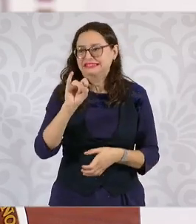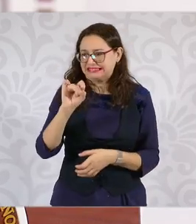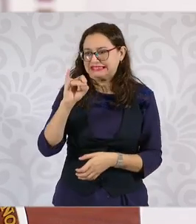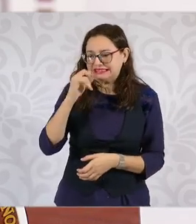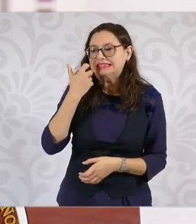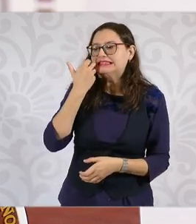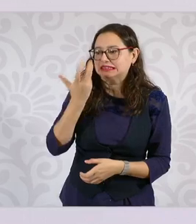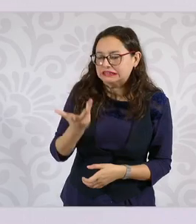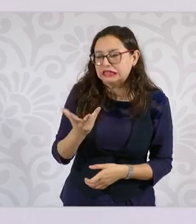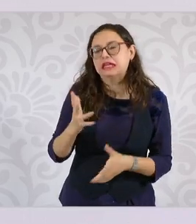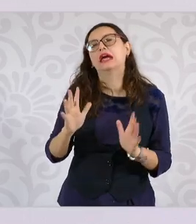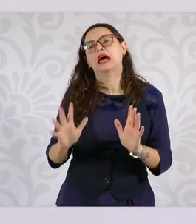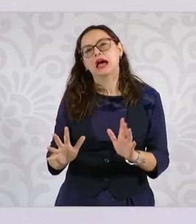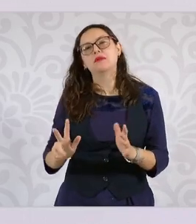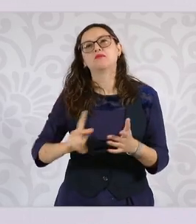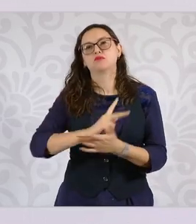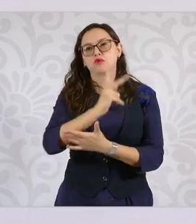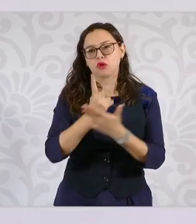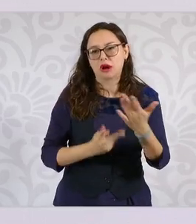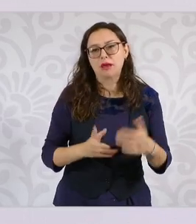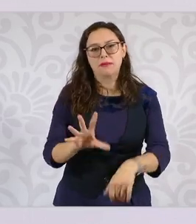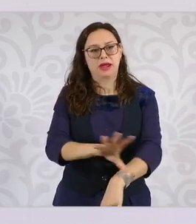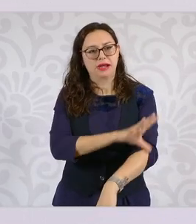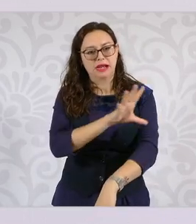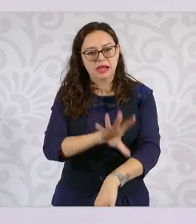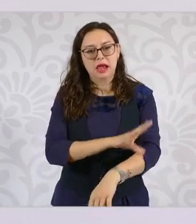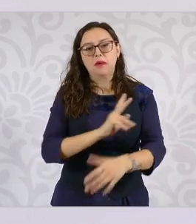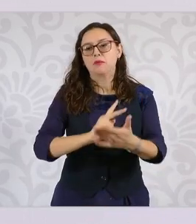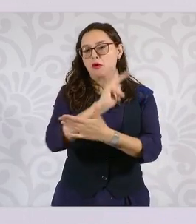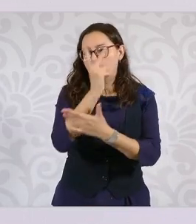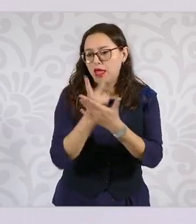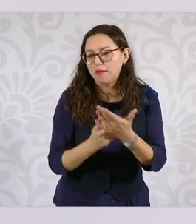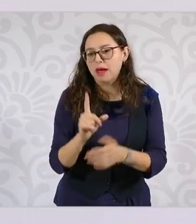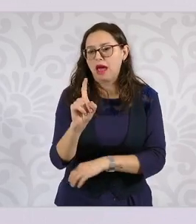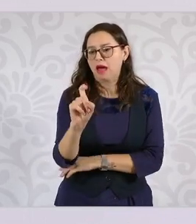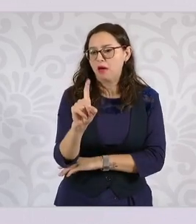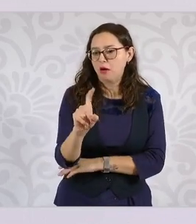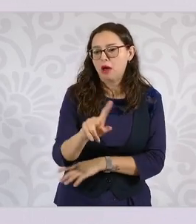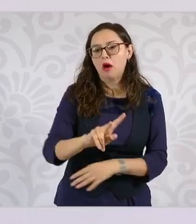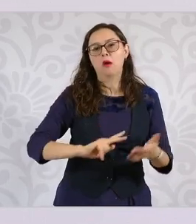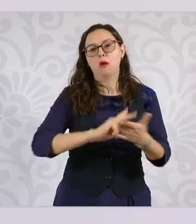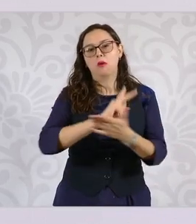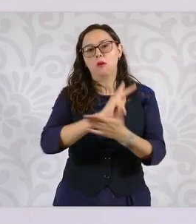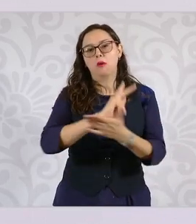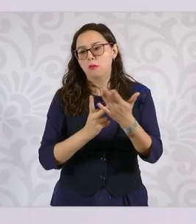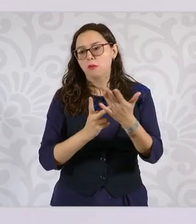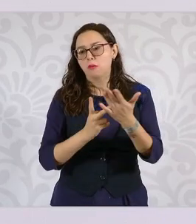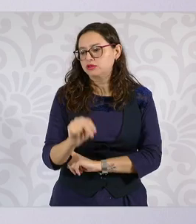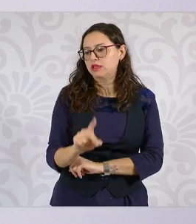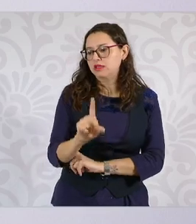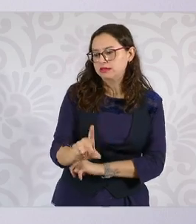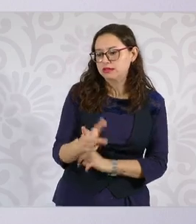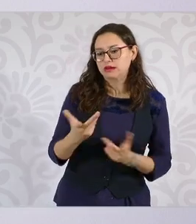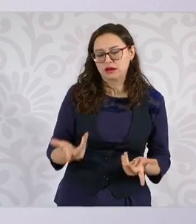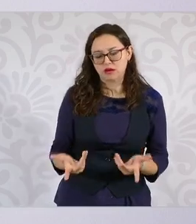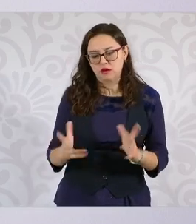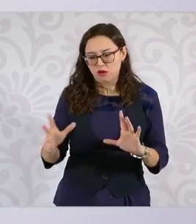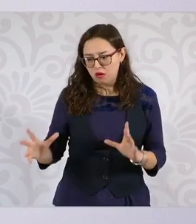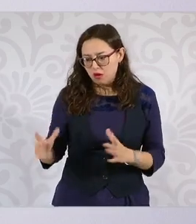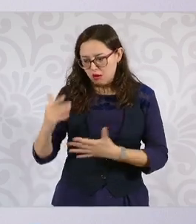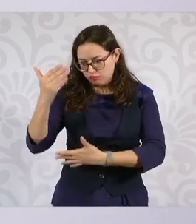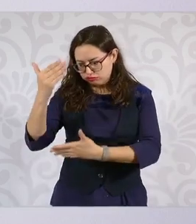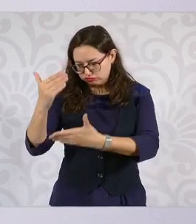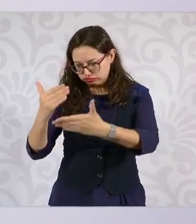nacional de energía, con el programa nacional hídrico o con el plan nacional, con todos los planes nacionales